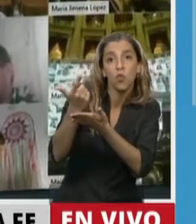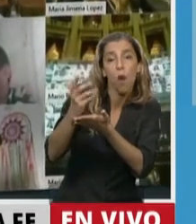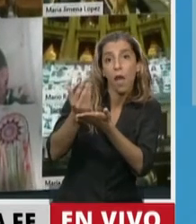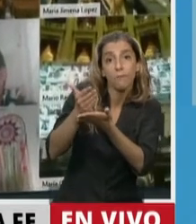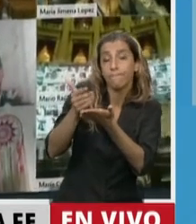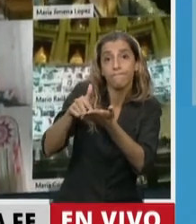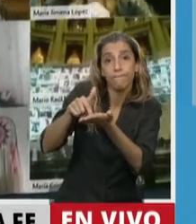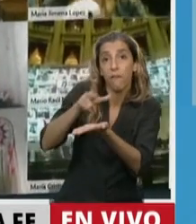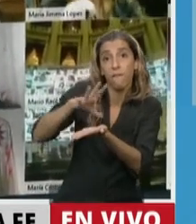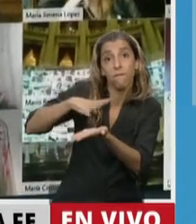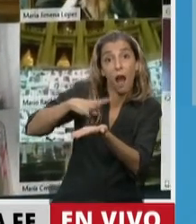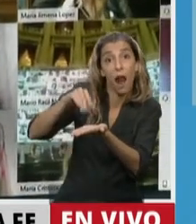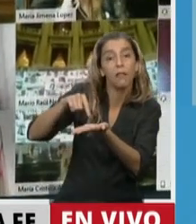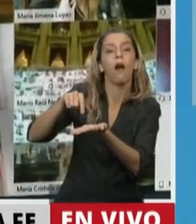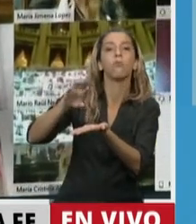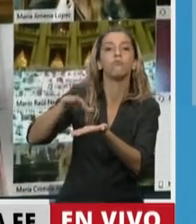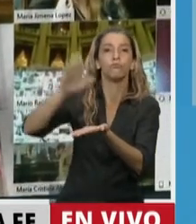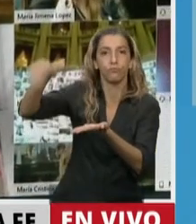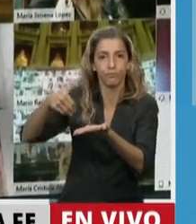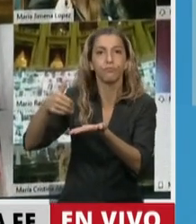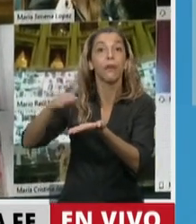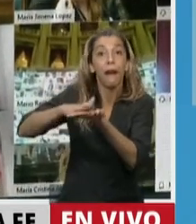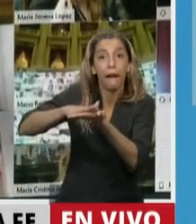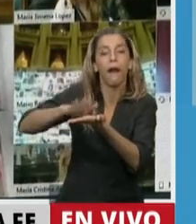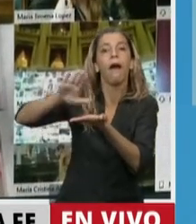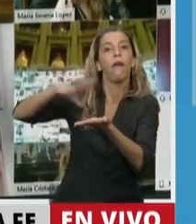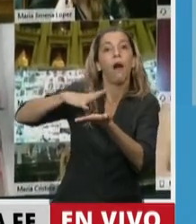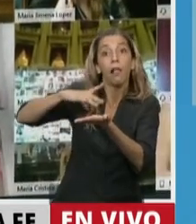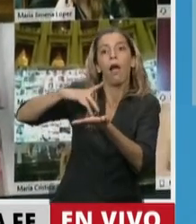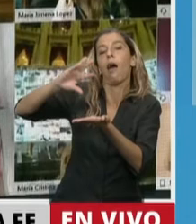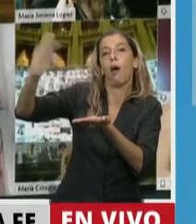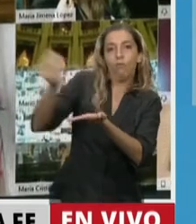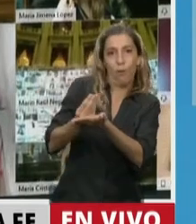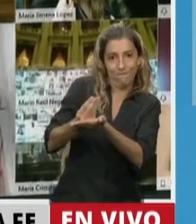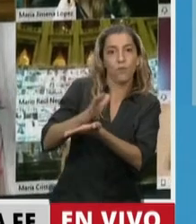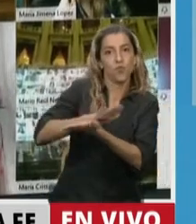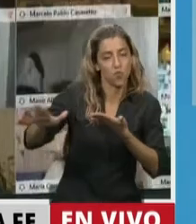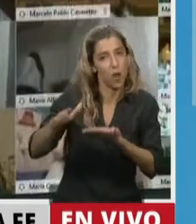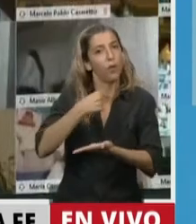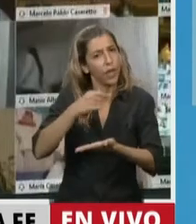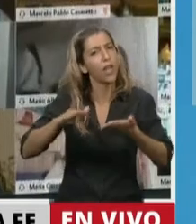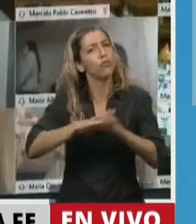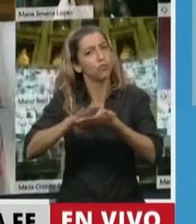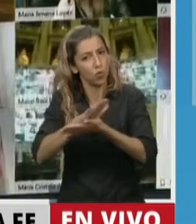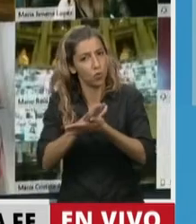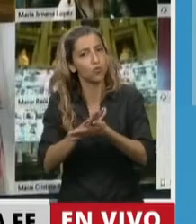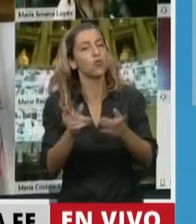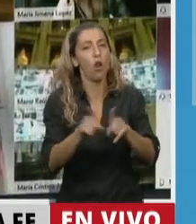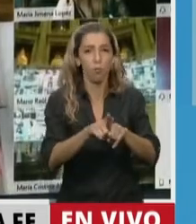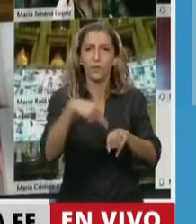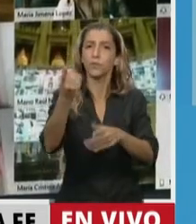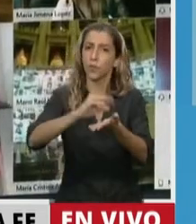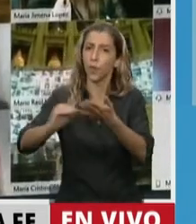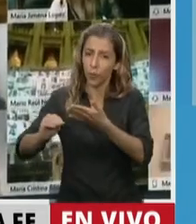resolver. Me comprometo a lo que el diputado Giacobici nos propuso como agenda de